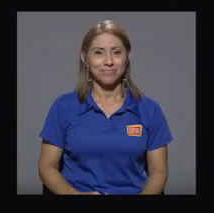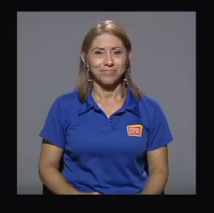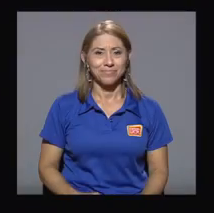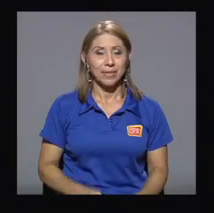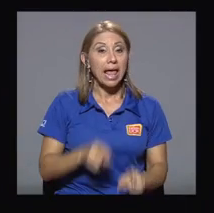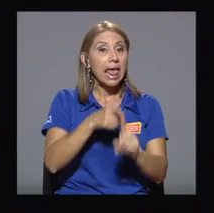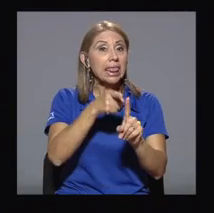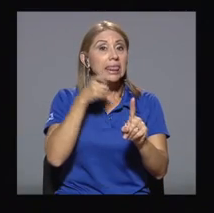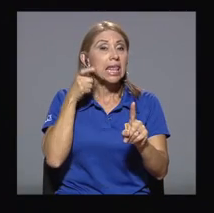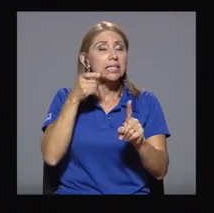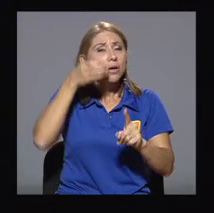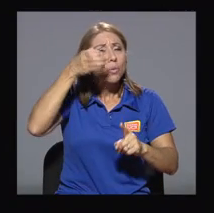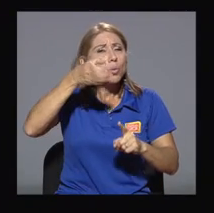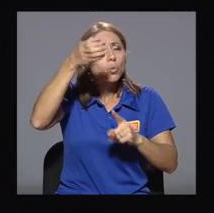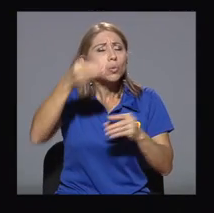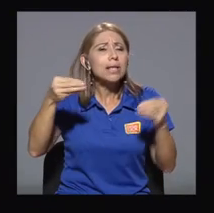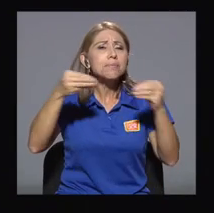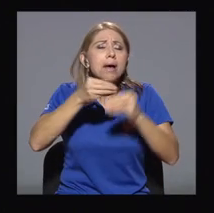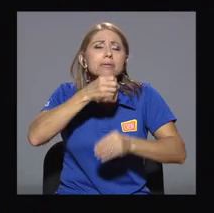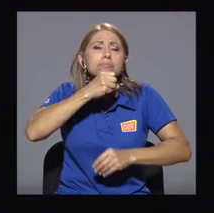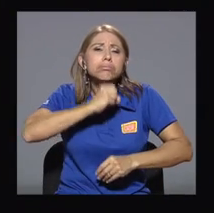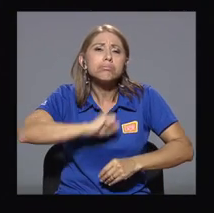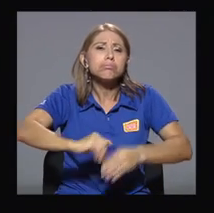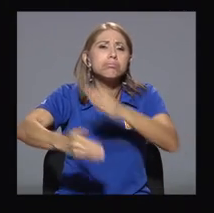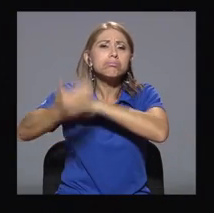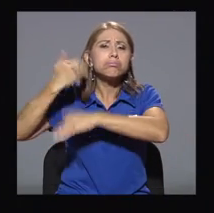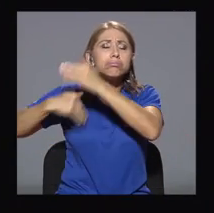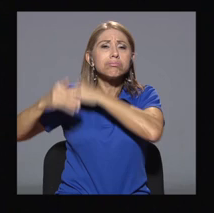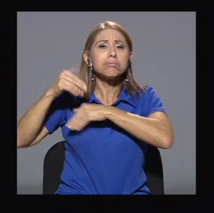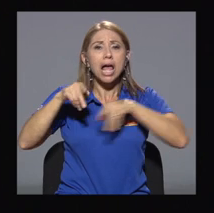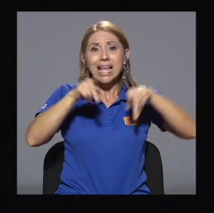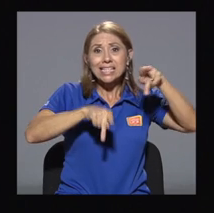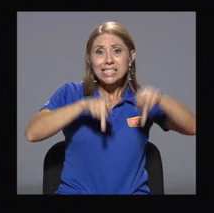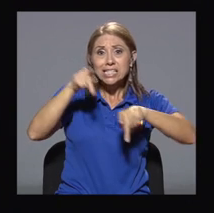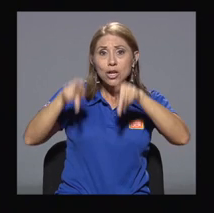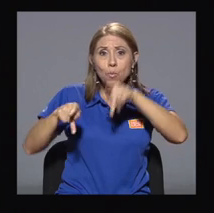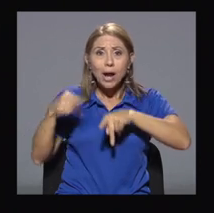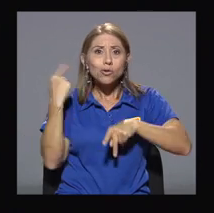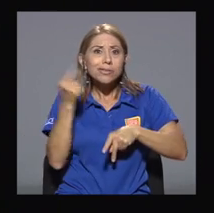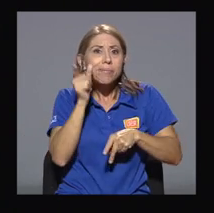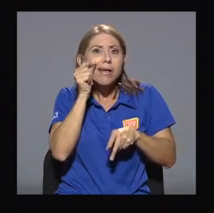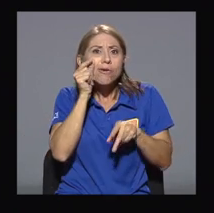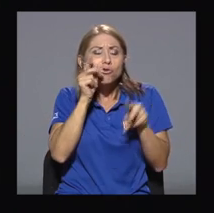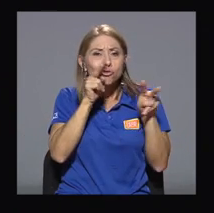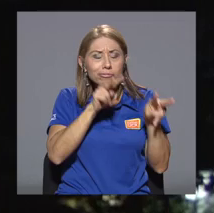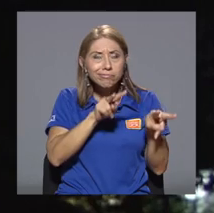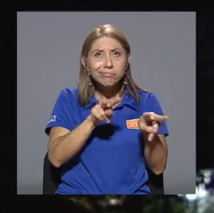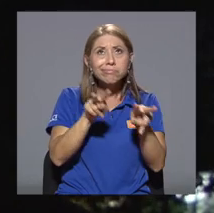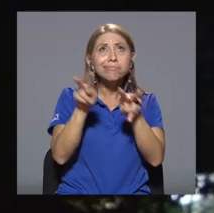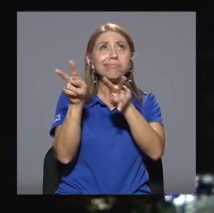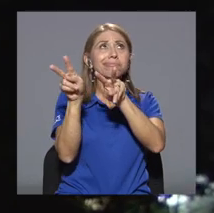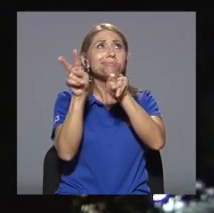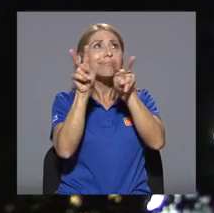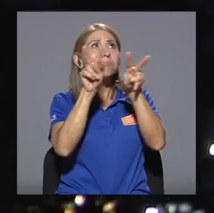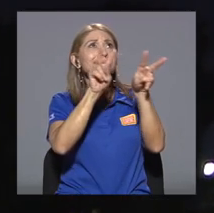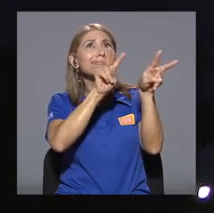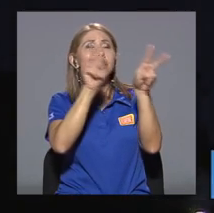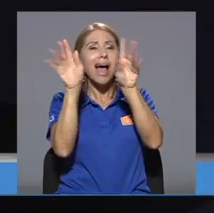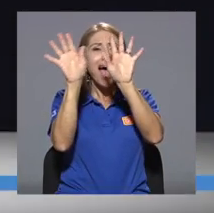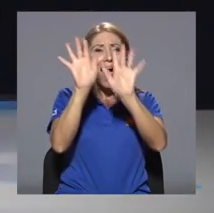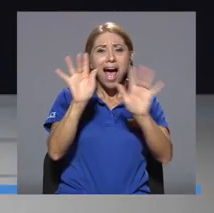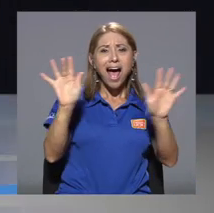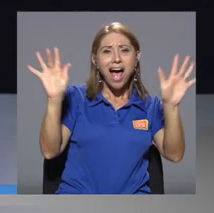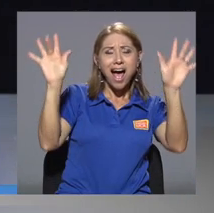Desde las civilizaciones más primitivas, el ser humano ha vuelto su mirada y su curiosidad hacia los astros en el firmamento,